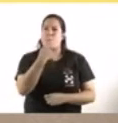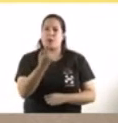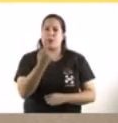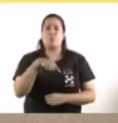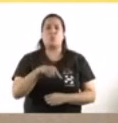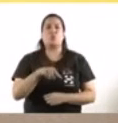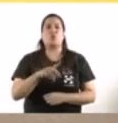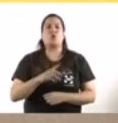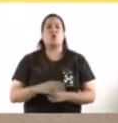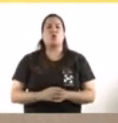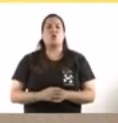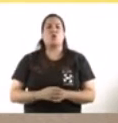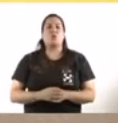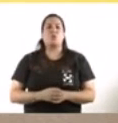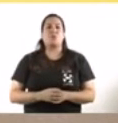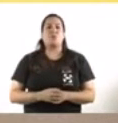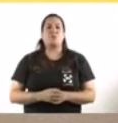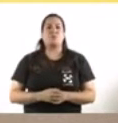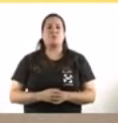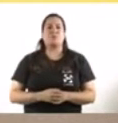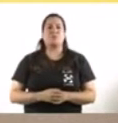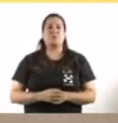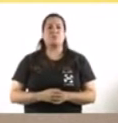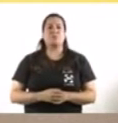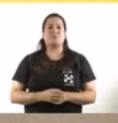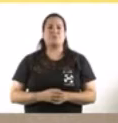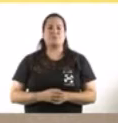que quedan de los colegas en esta conferencia